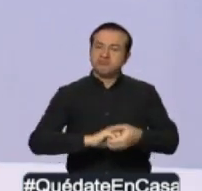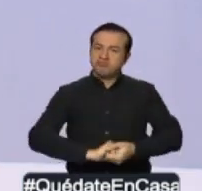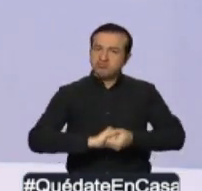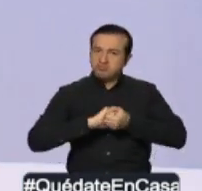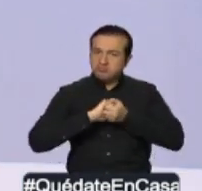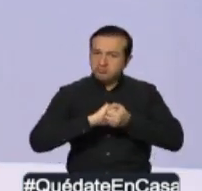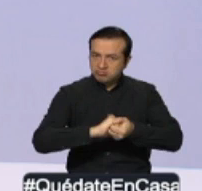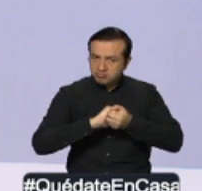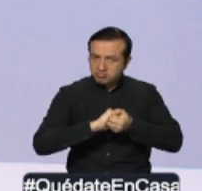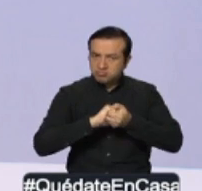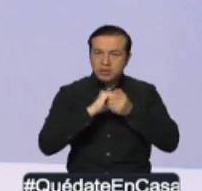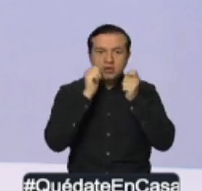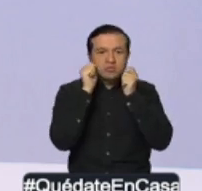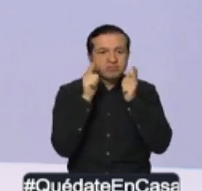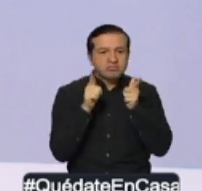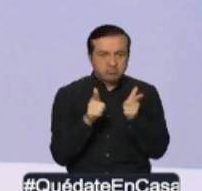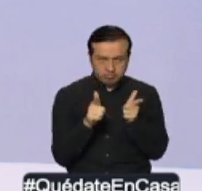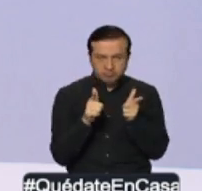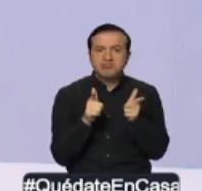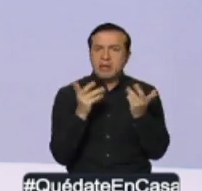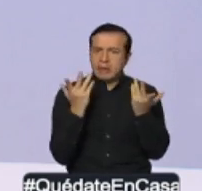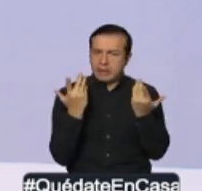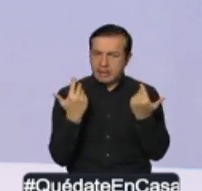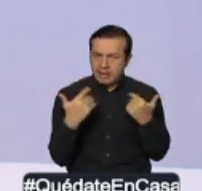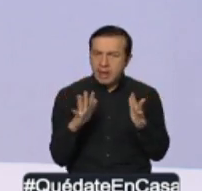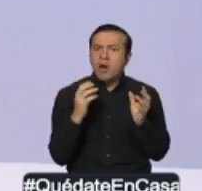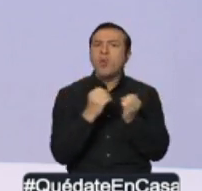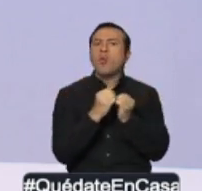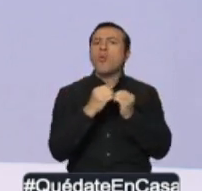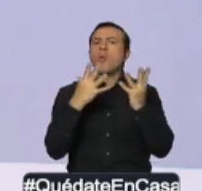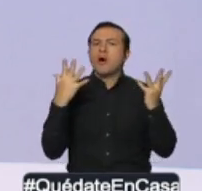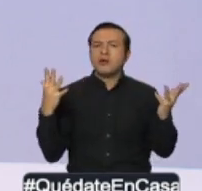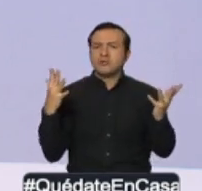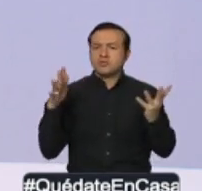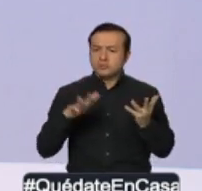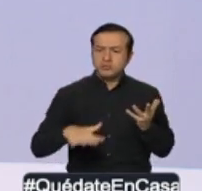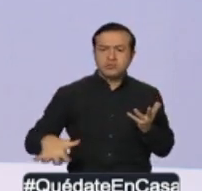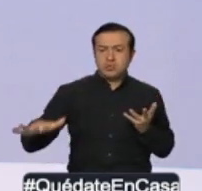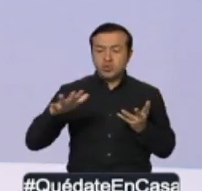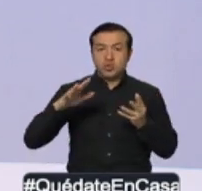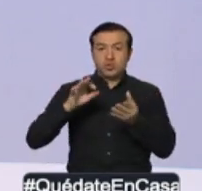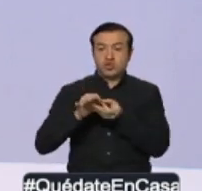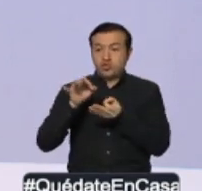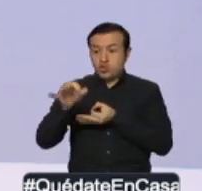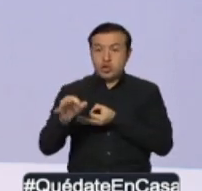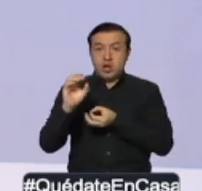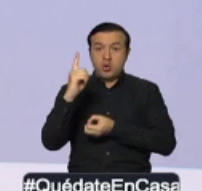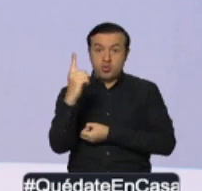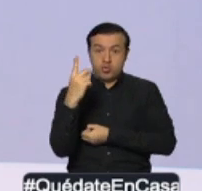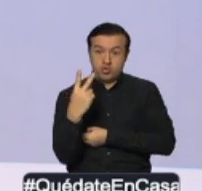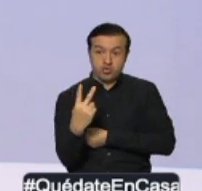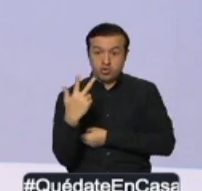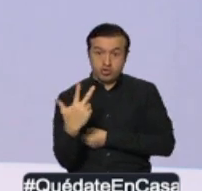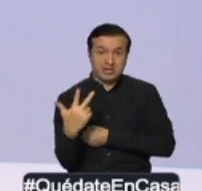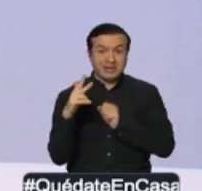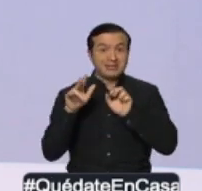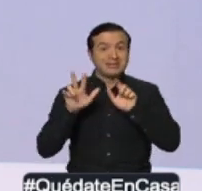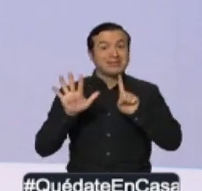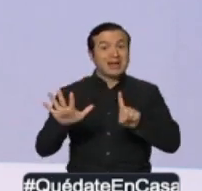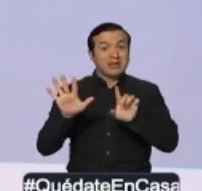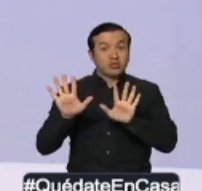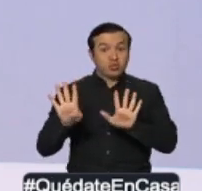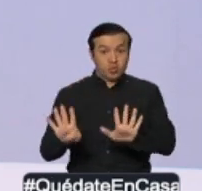de puestos de mando. Ya hemos logrado instalar en las zonas 1, 2, 3, 6 y 9.